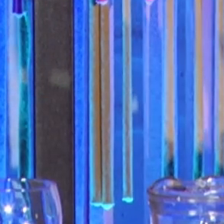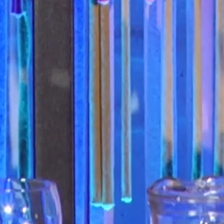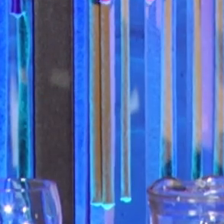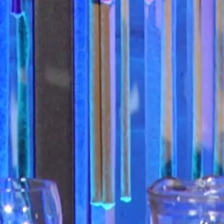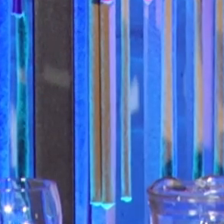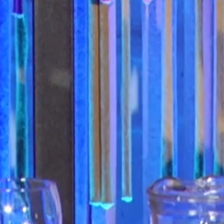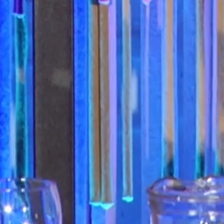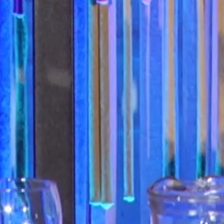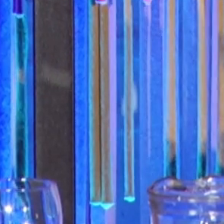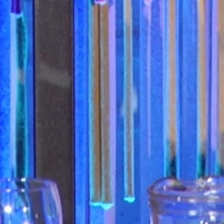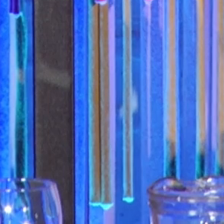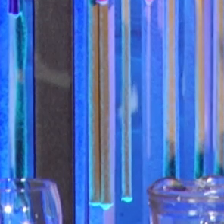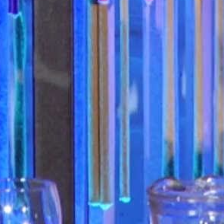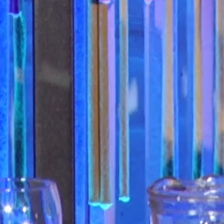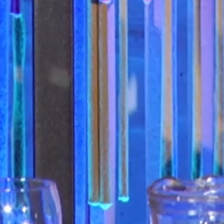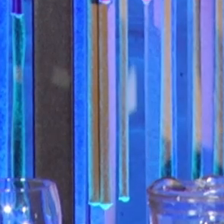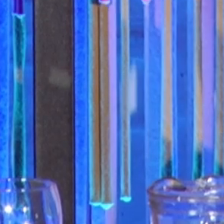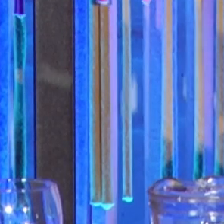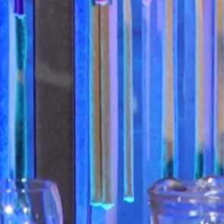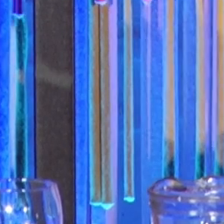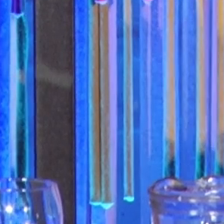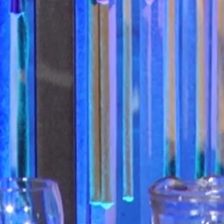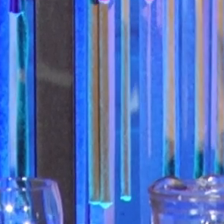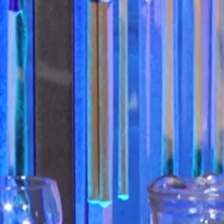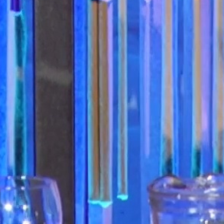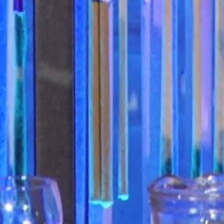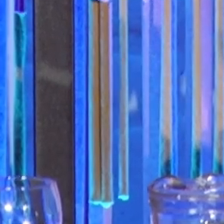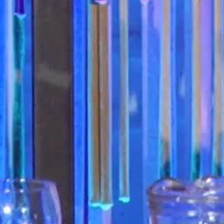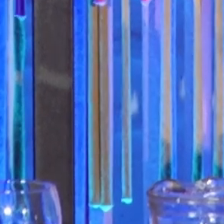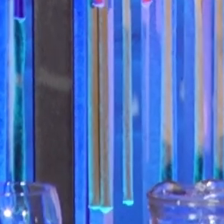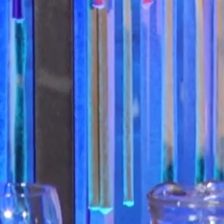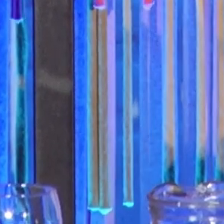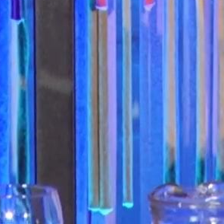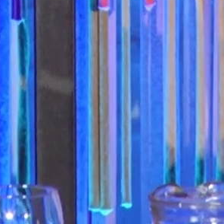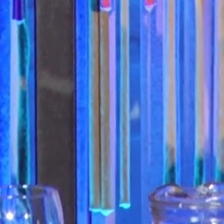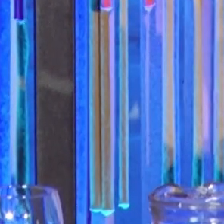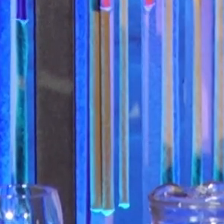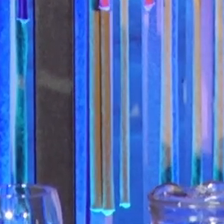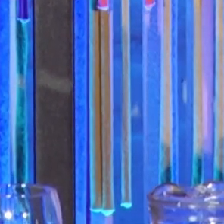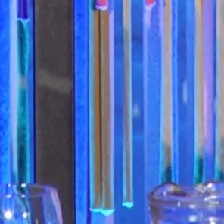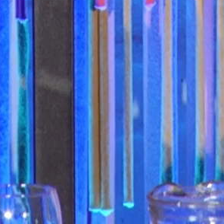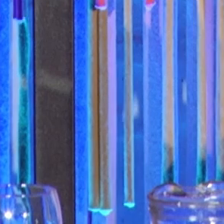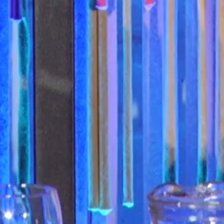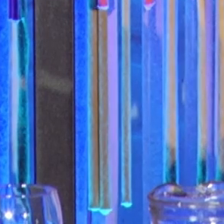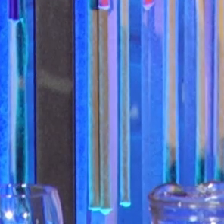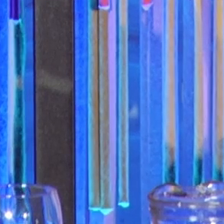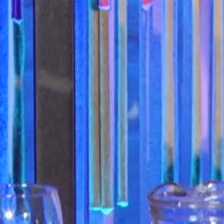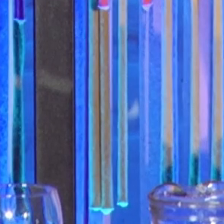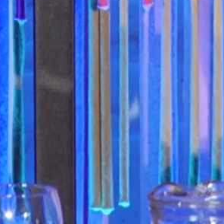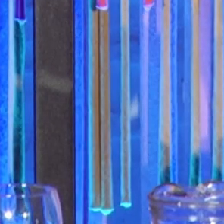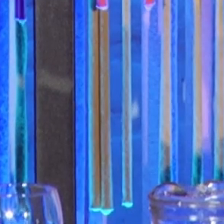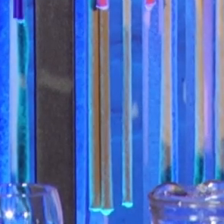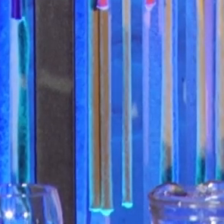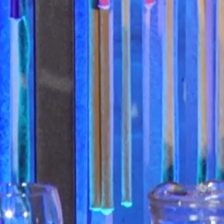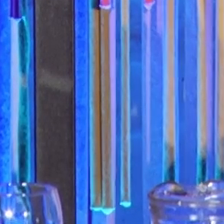Jóvenes a Programar, un programa de CEIBAL que enseña programación a jóvenes de 18 a 30 años y que año a